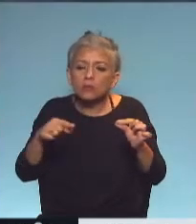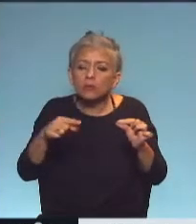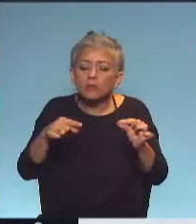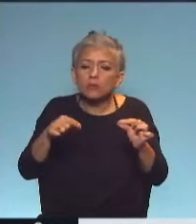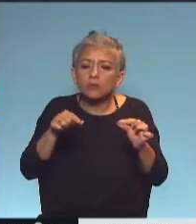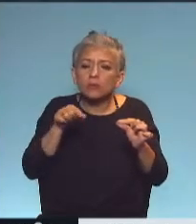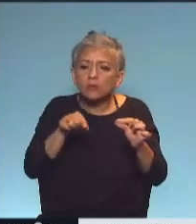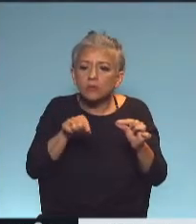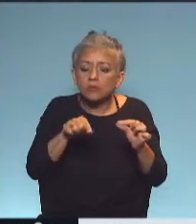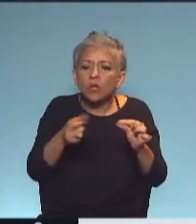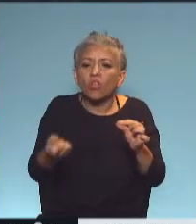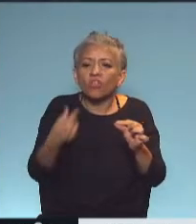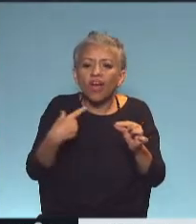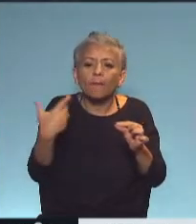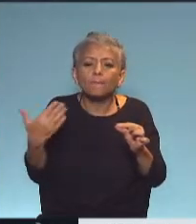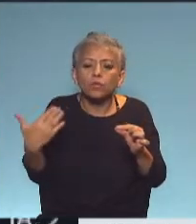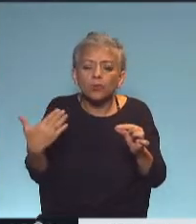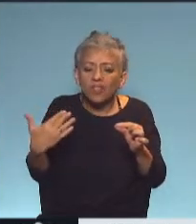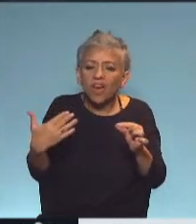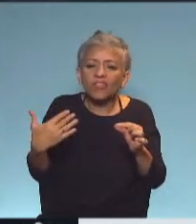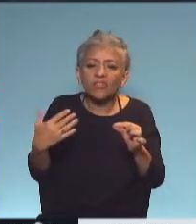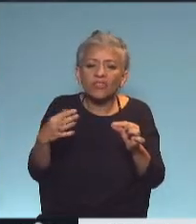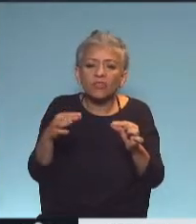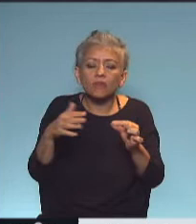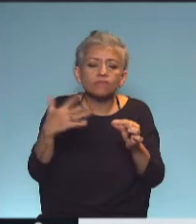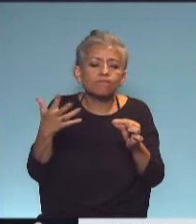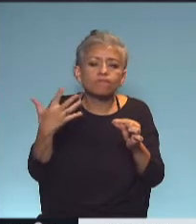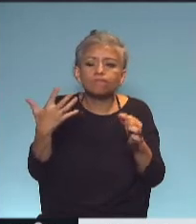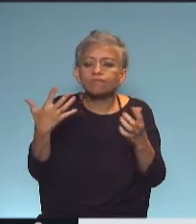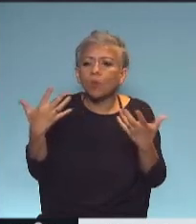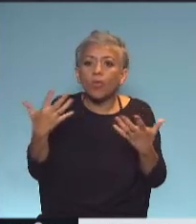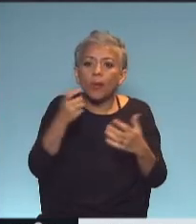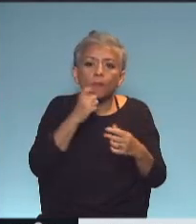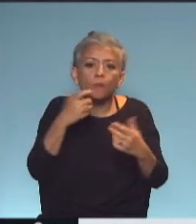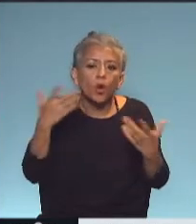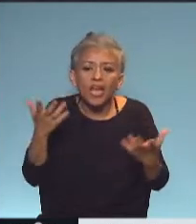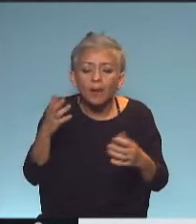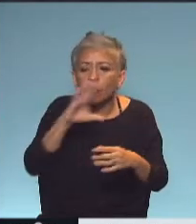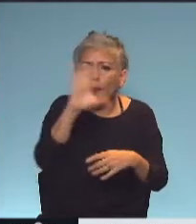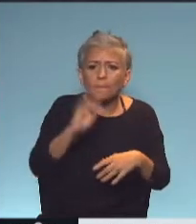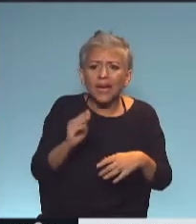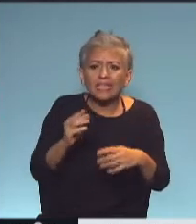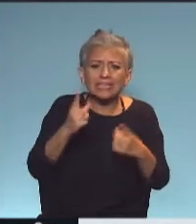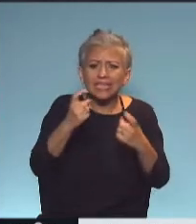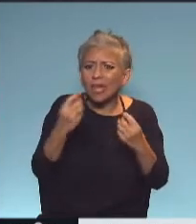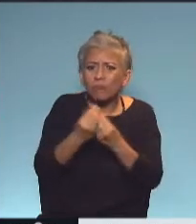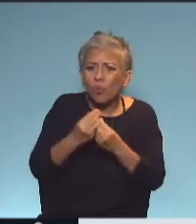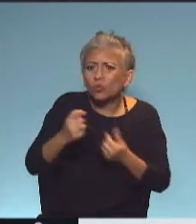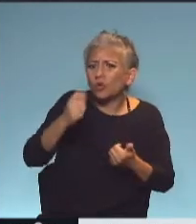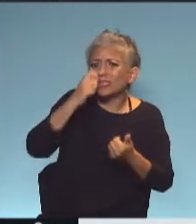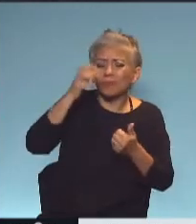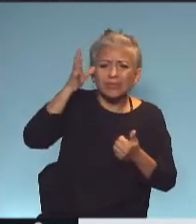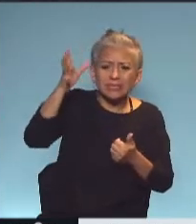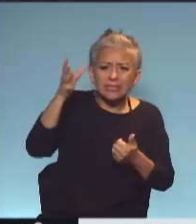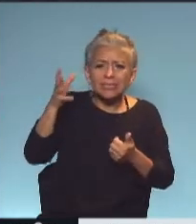entonces permite desacoplar al país, digamos, en caso de tener una demanda extraordinaria.